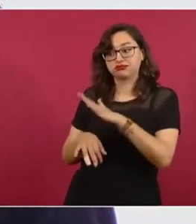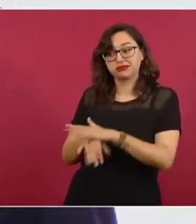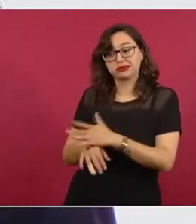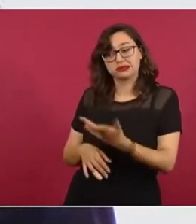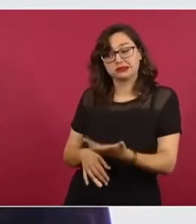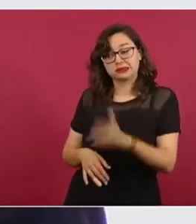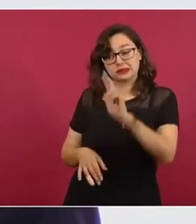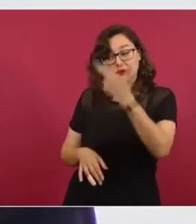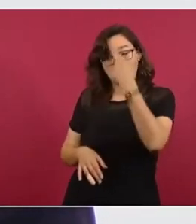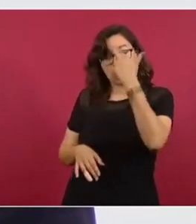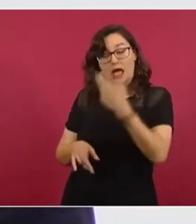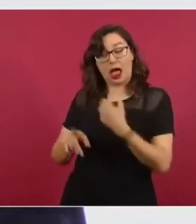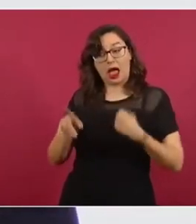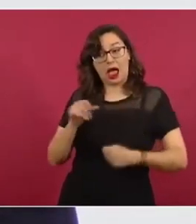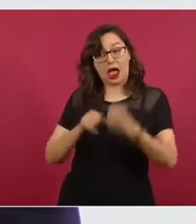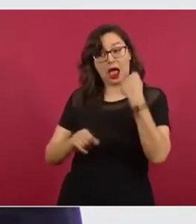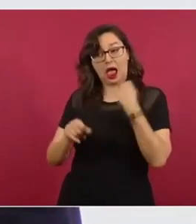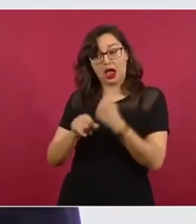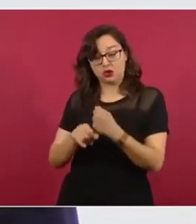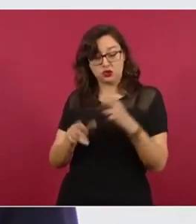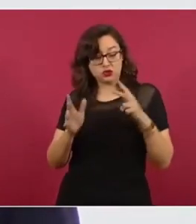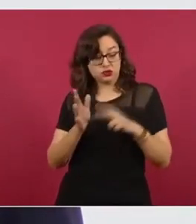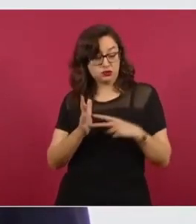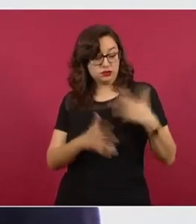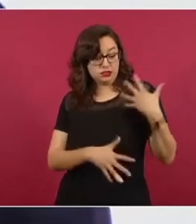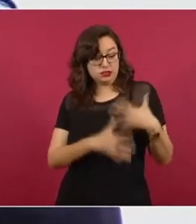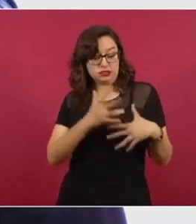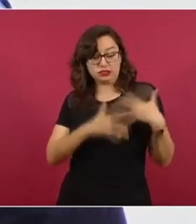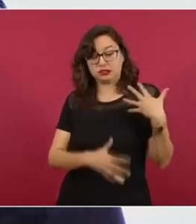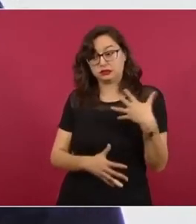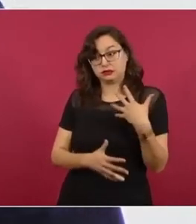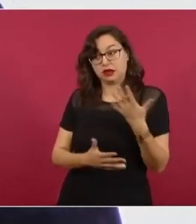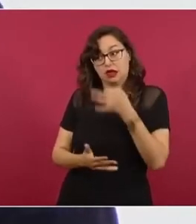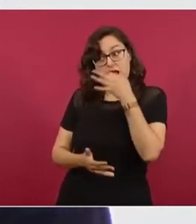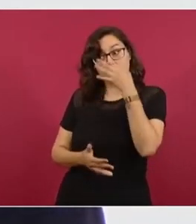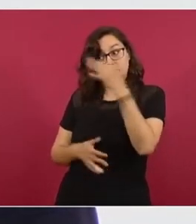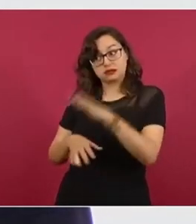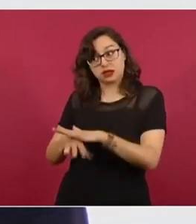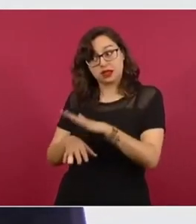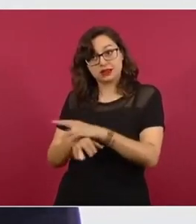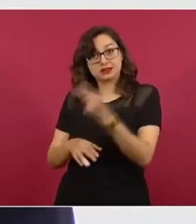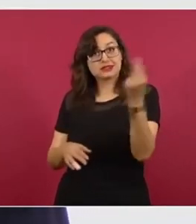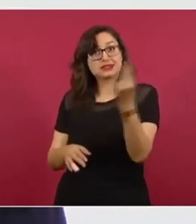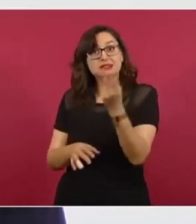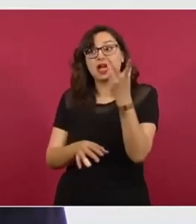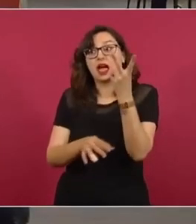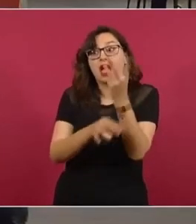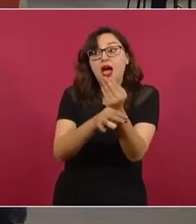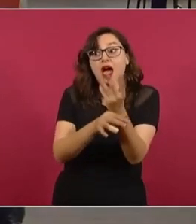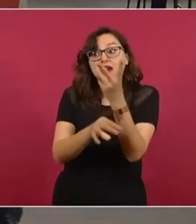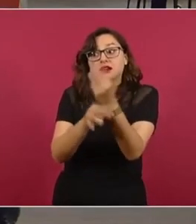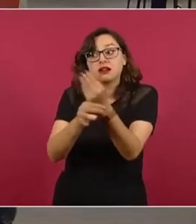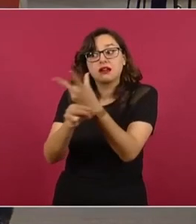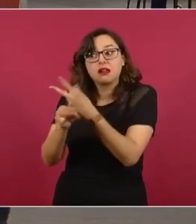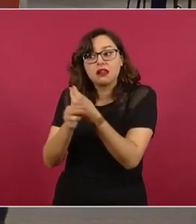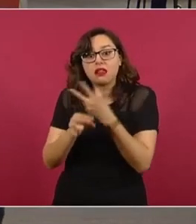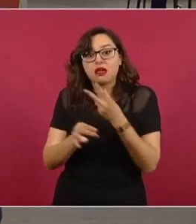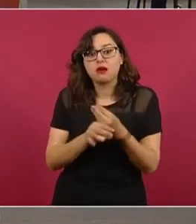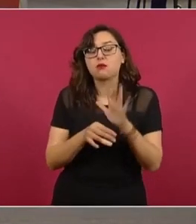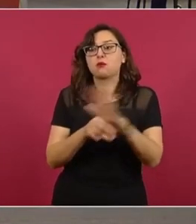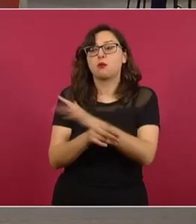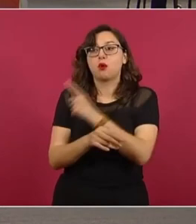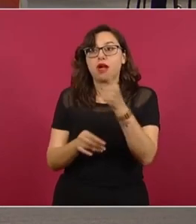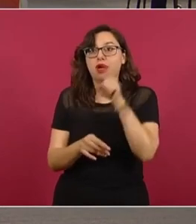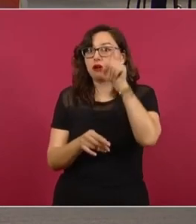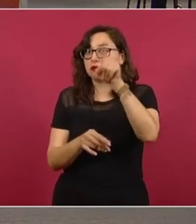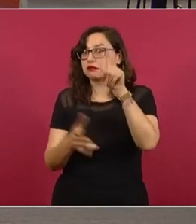realizar una rehabilitación. Además, la presa presenta grietas en la corona de la cortina,